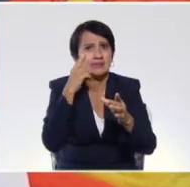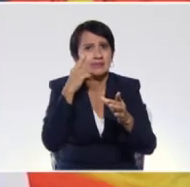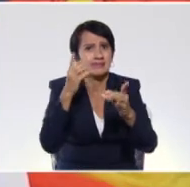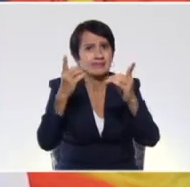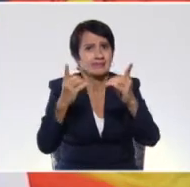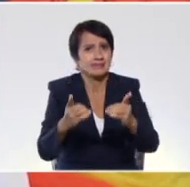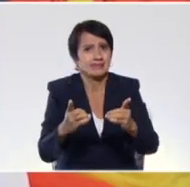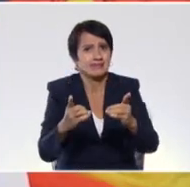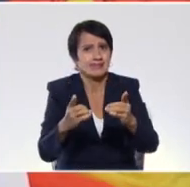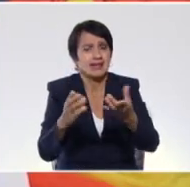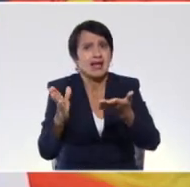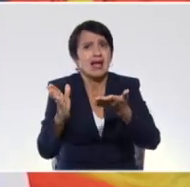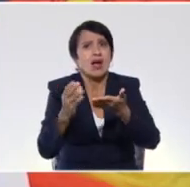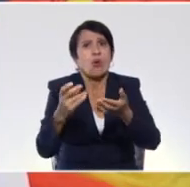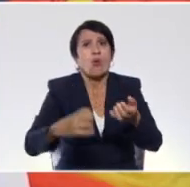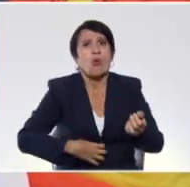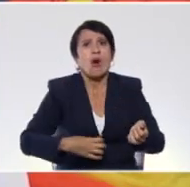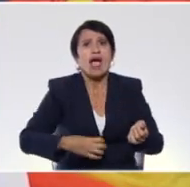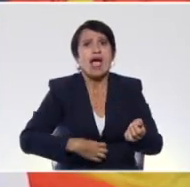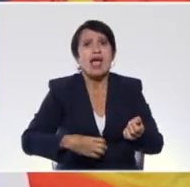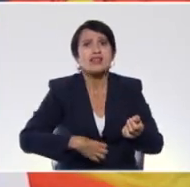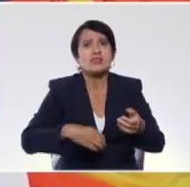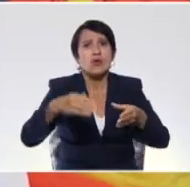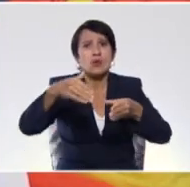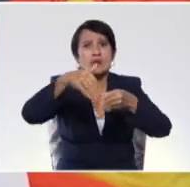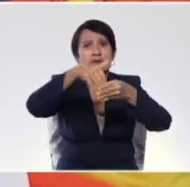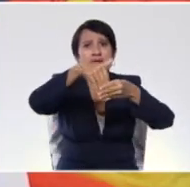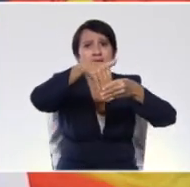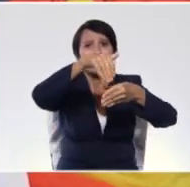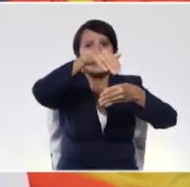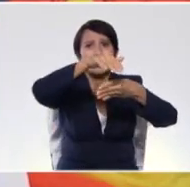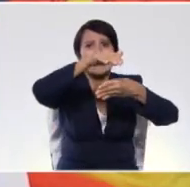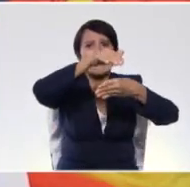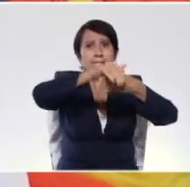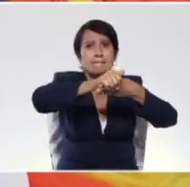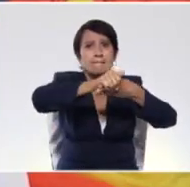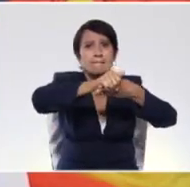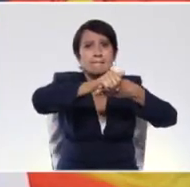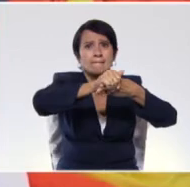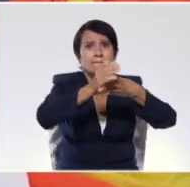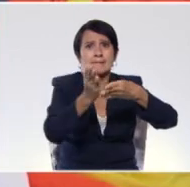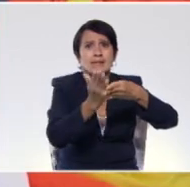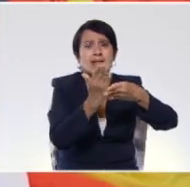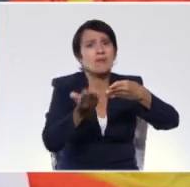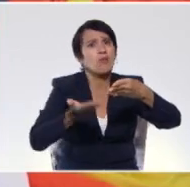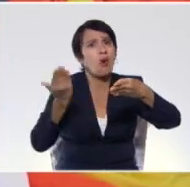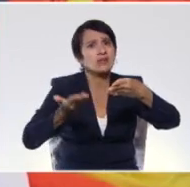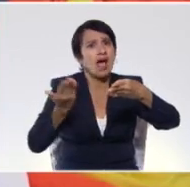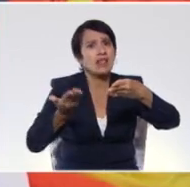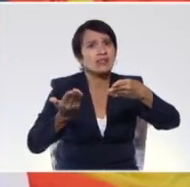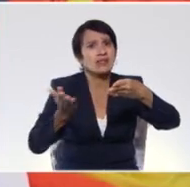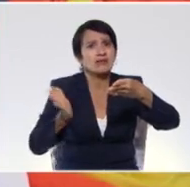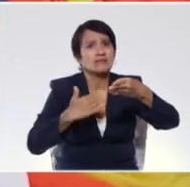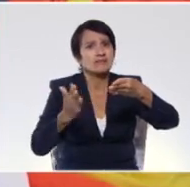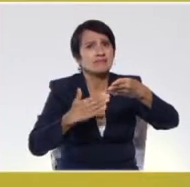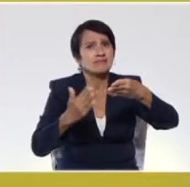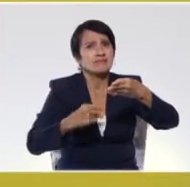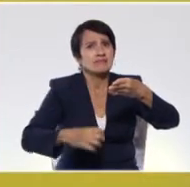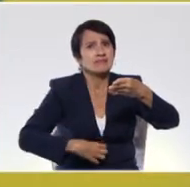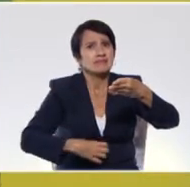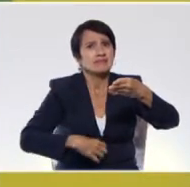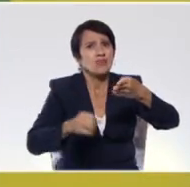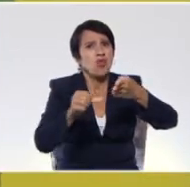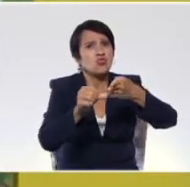con el marca página fácil, útil, y va a